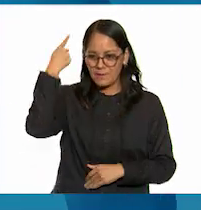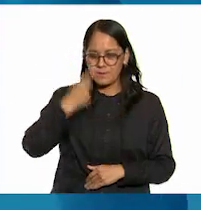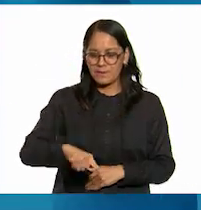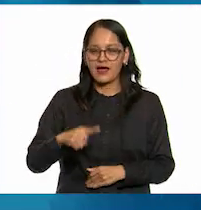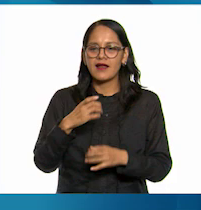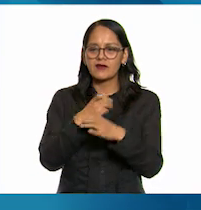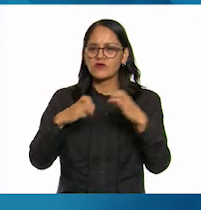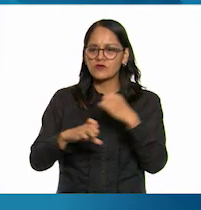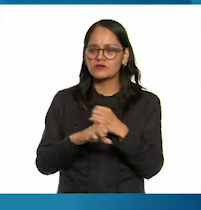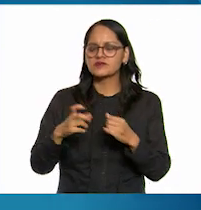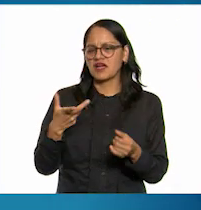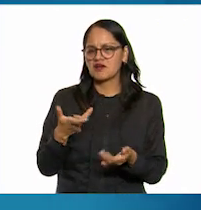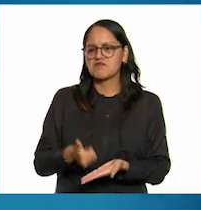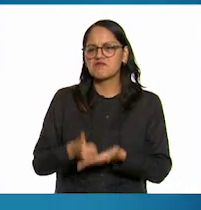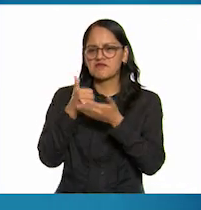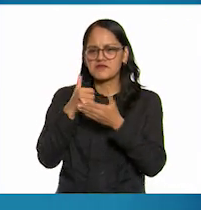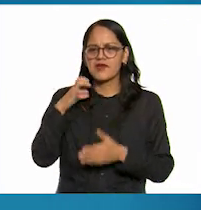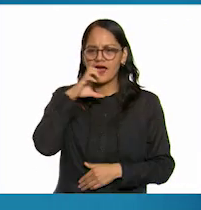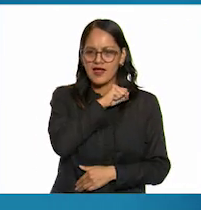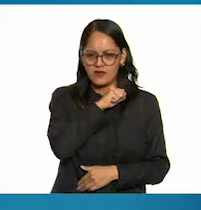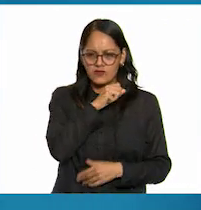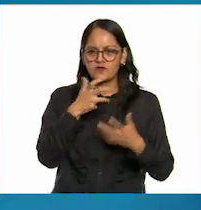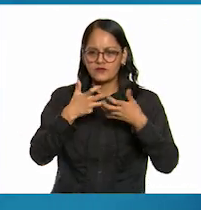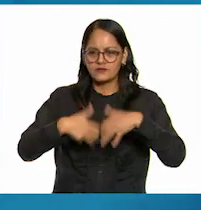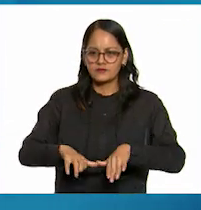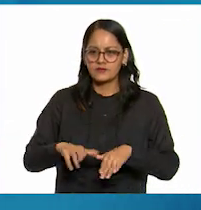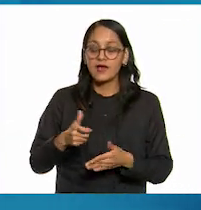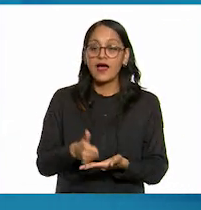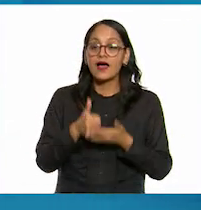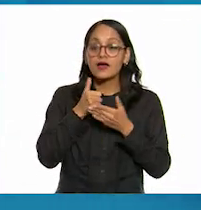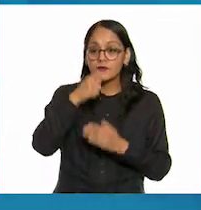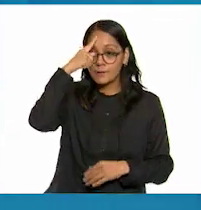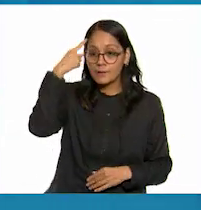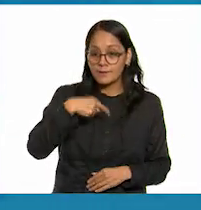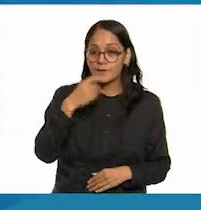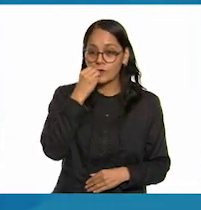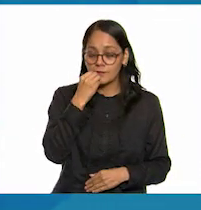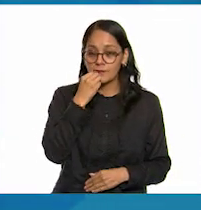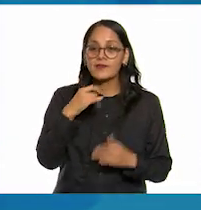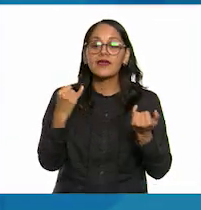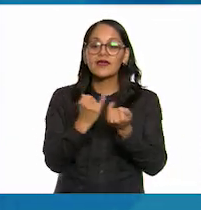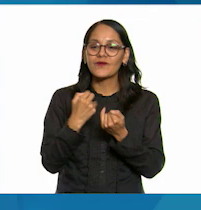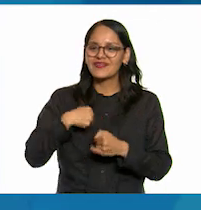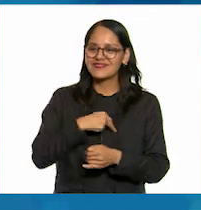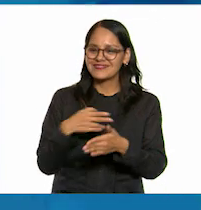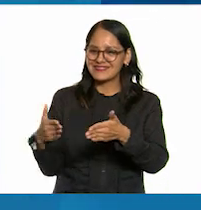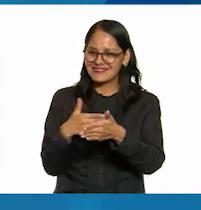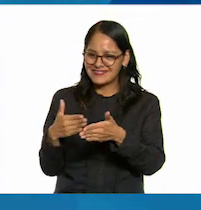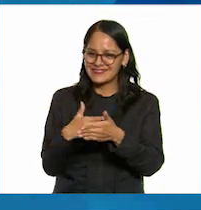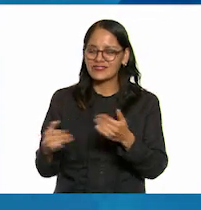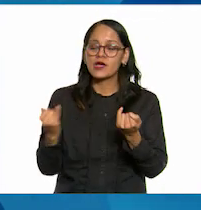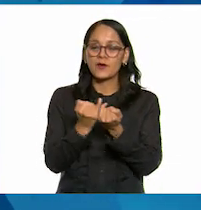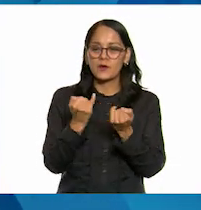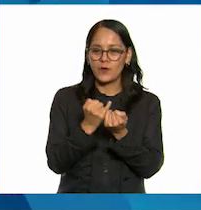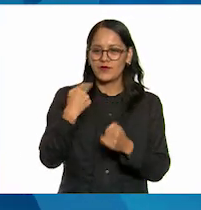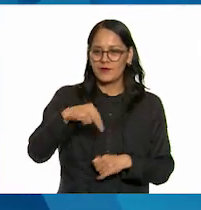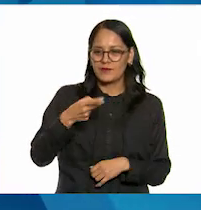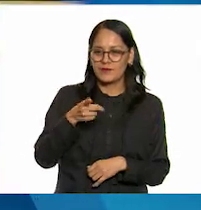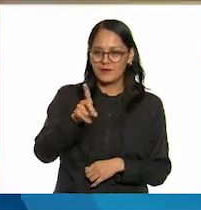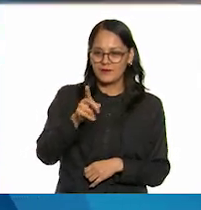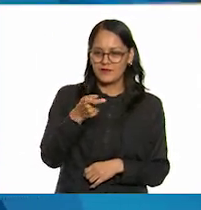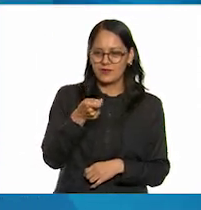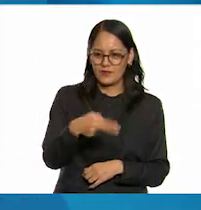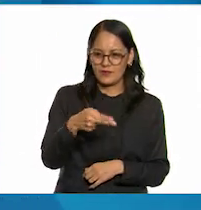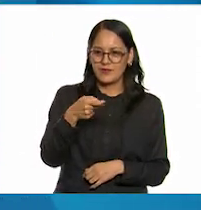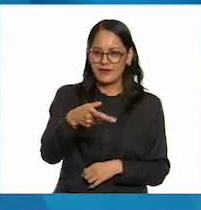y que funcionan con calor y que se pueden usar para conservar los alimentos como la cocina y los deshidratadores solares